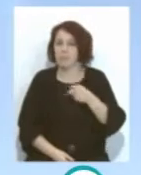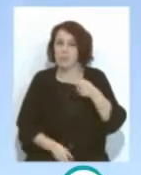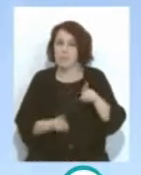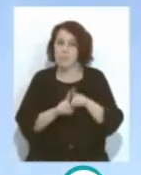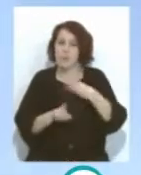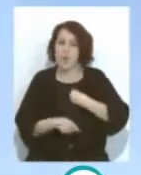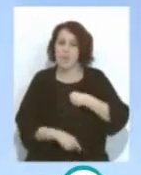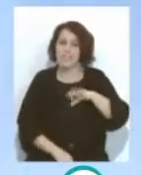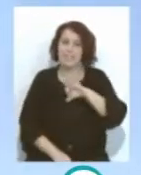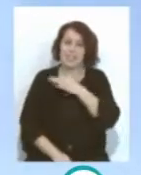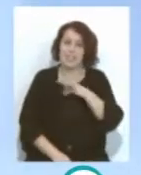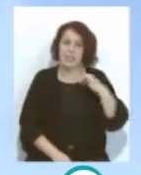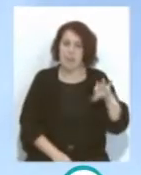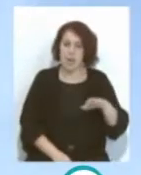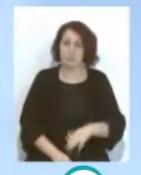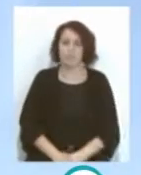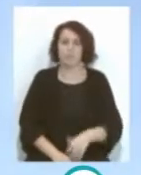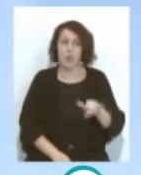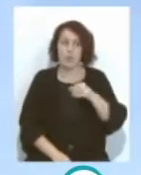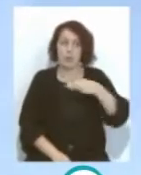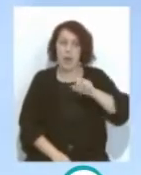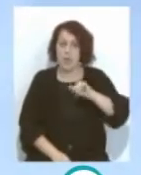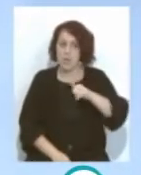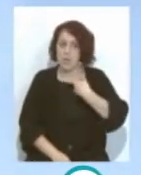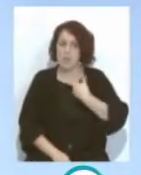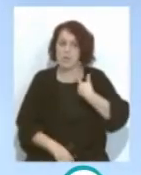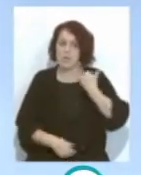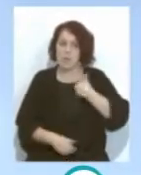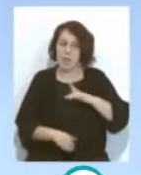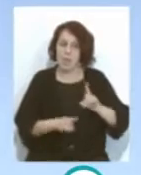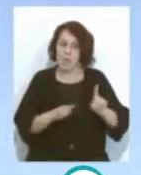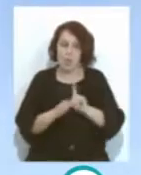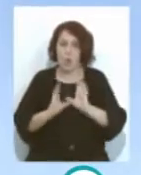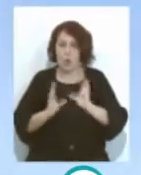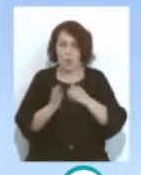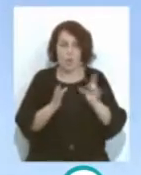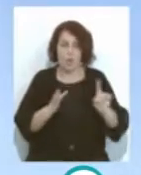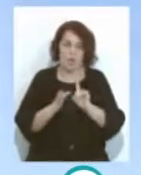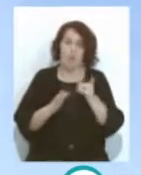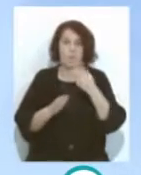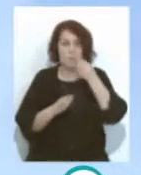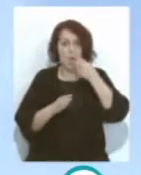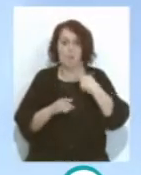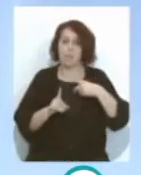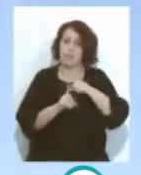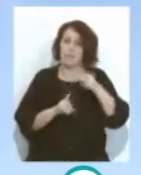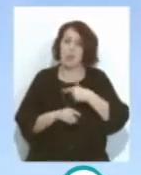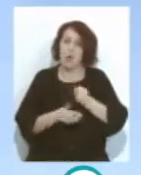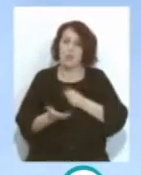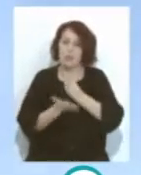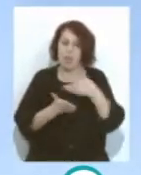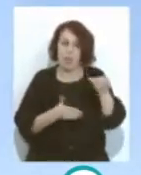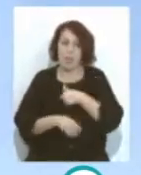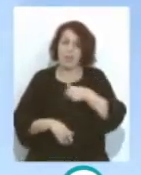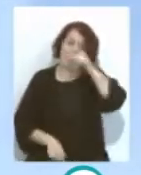tú comentas Que ha recuperado Al Pacha Espino Que José Mari Va entrando ya En la dinámica Del trabajo Del grupo Y sobre todo Que ya Cervera Puede trabajar Con las